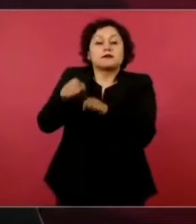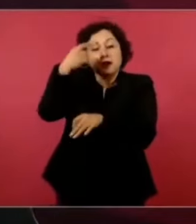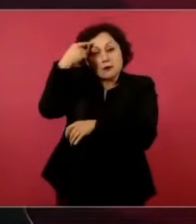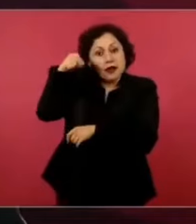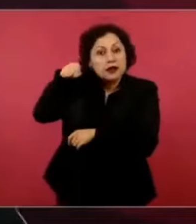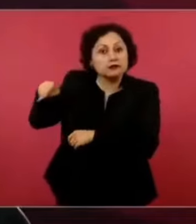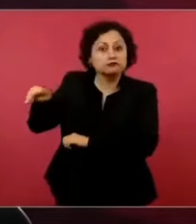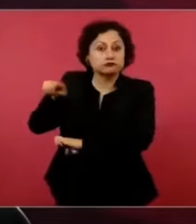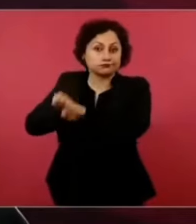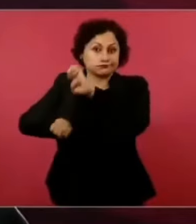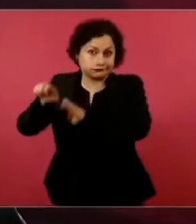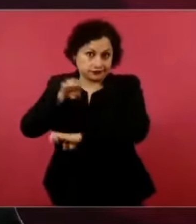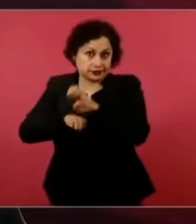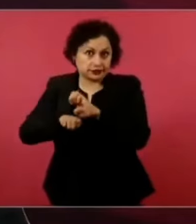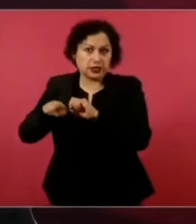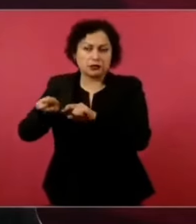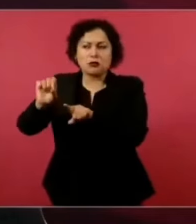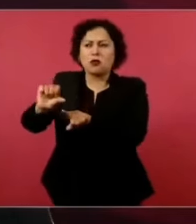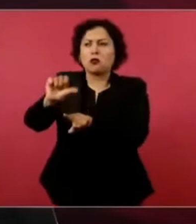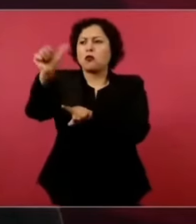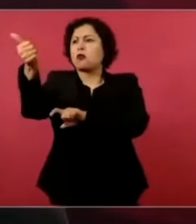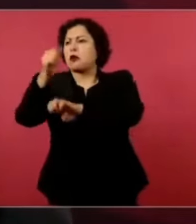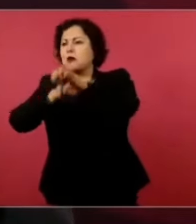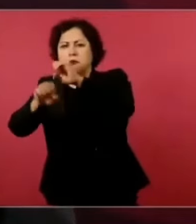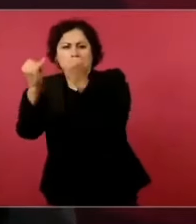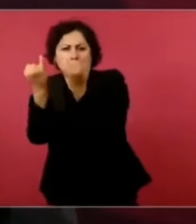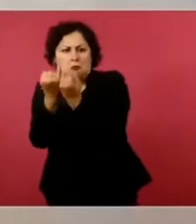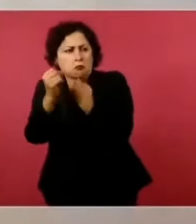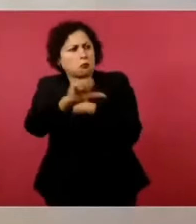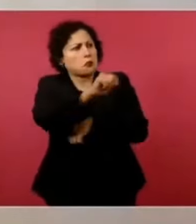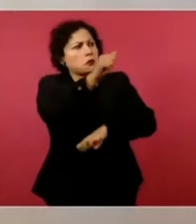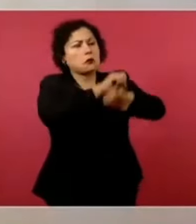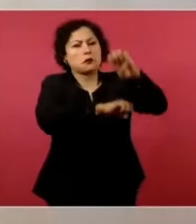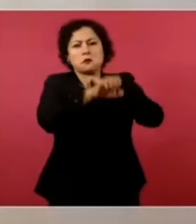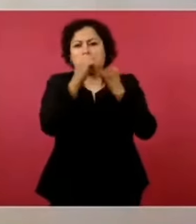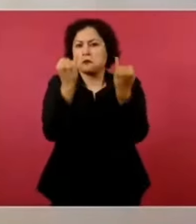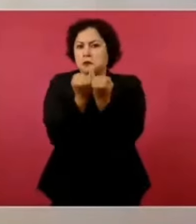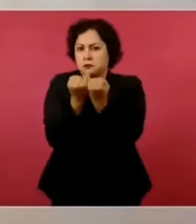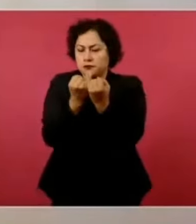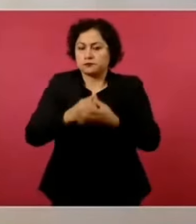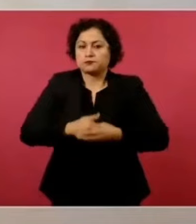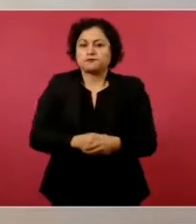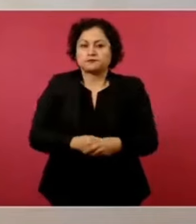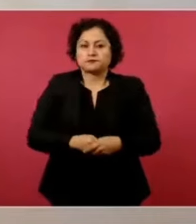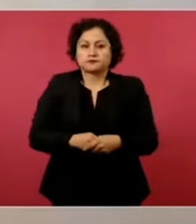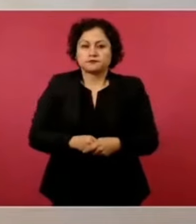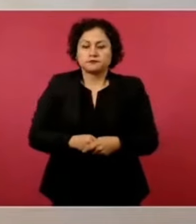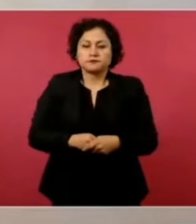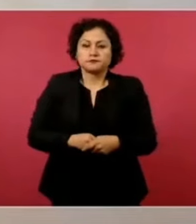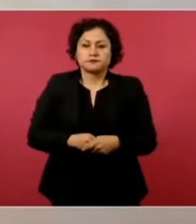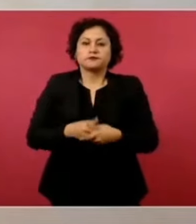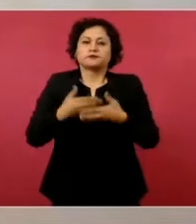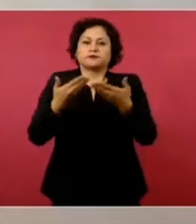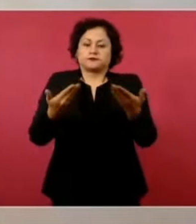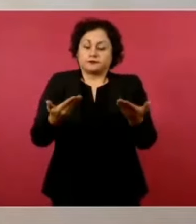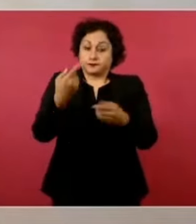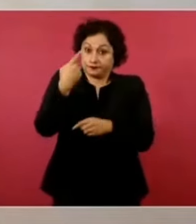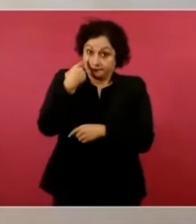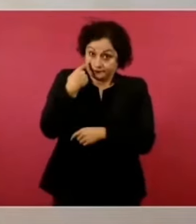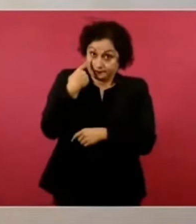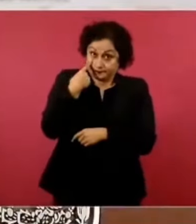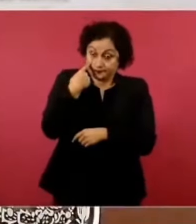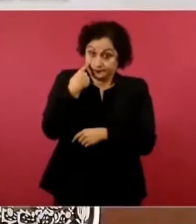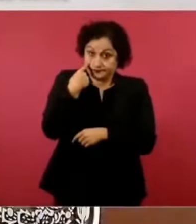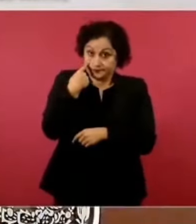prestan servicios ahí y en otros lugares. Ahora, la denuncia que